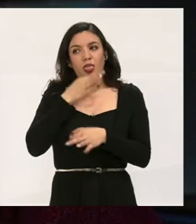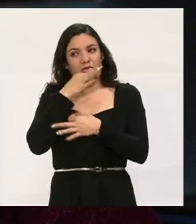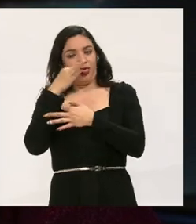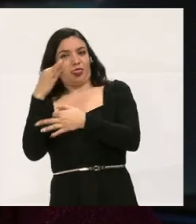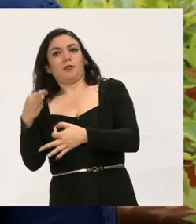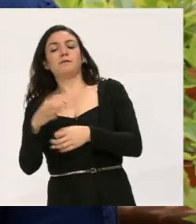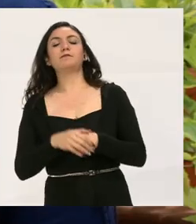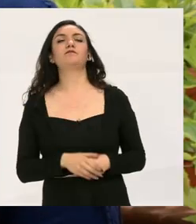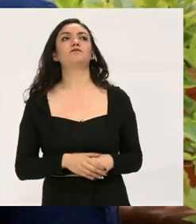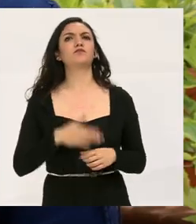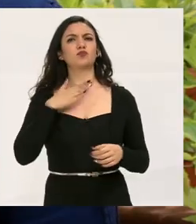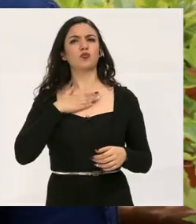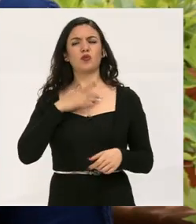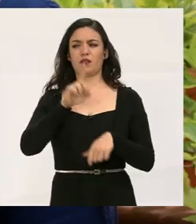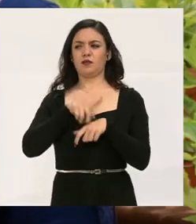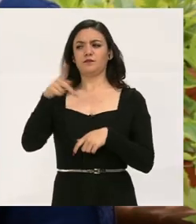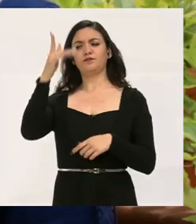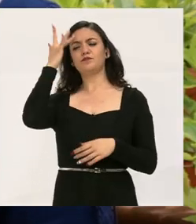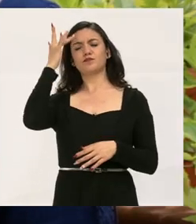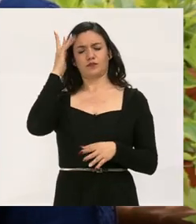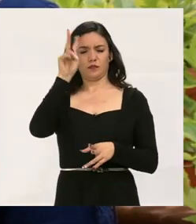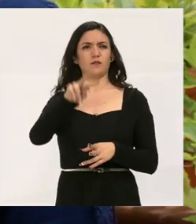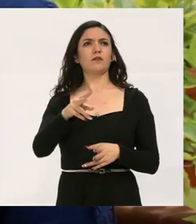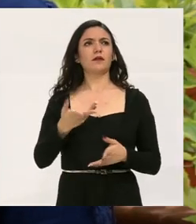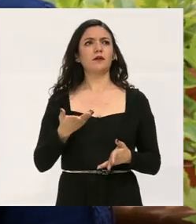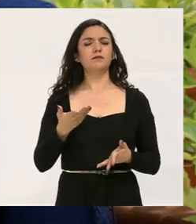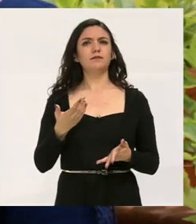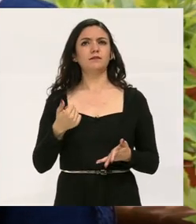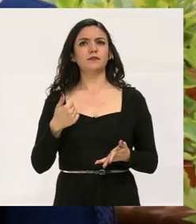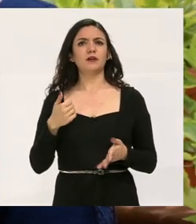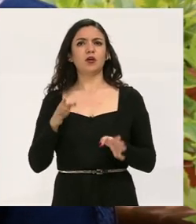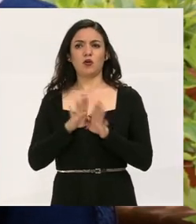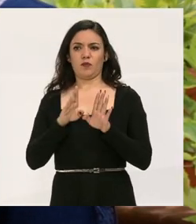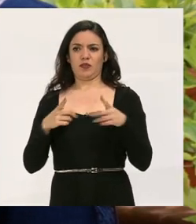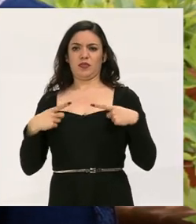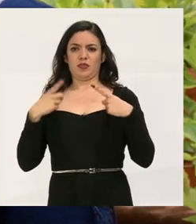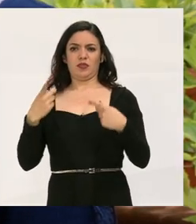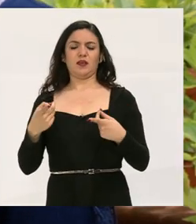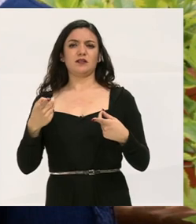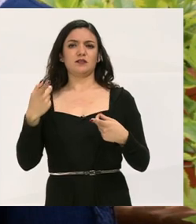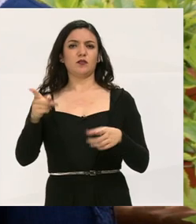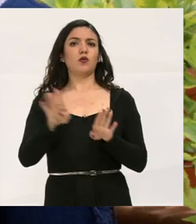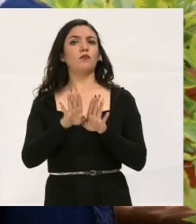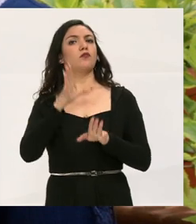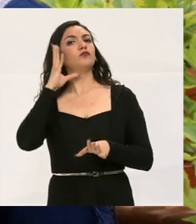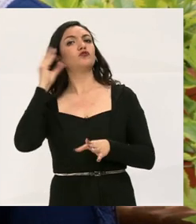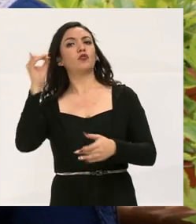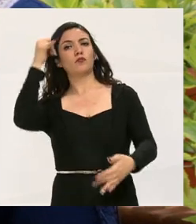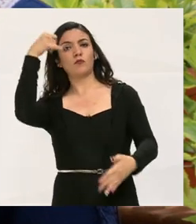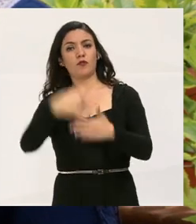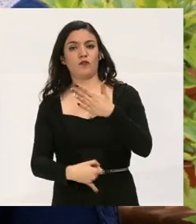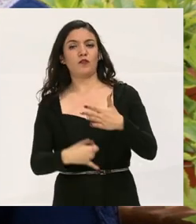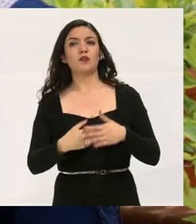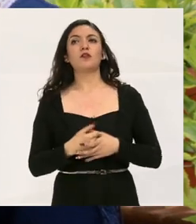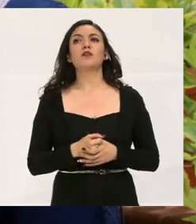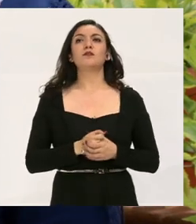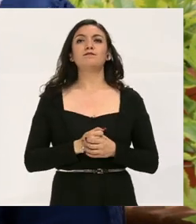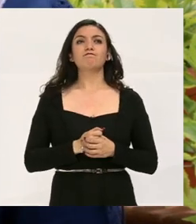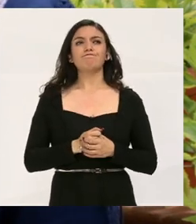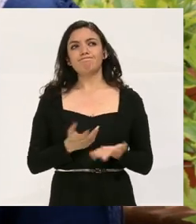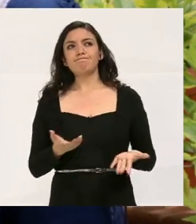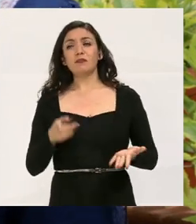a uno lo llama. Justo el día de su cumpleaños, como te comentaba, sí, me dan el diagnóstico que Gael es sordo profundo,